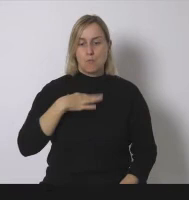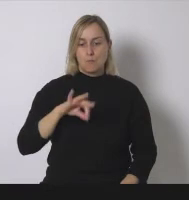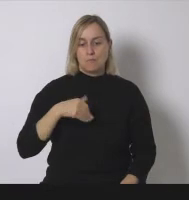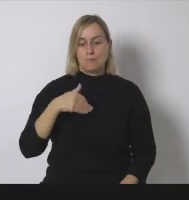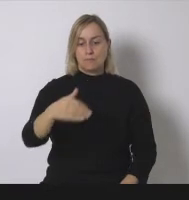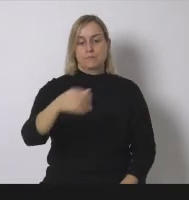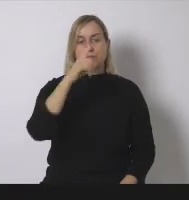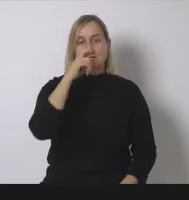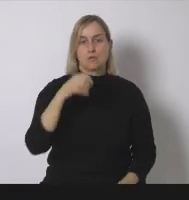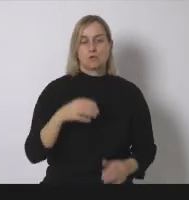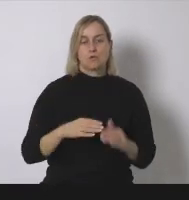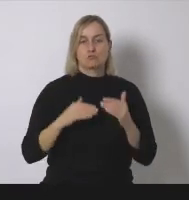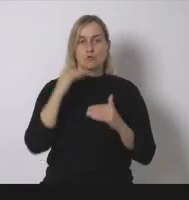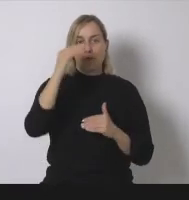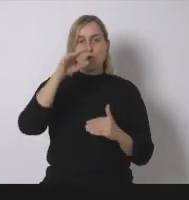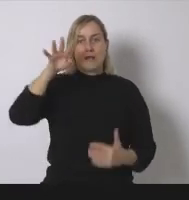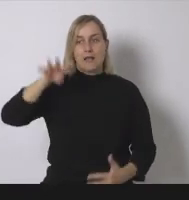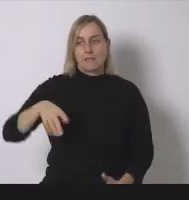de España pues porque al final